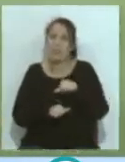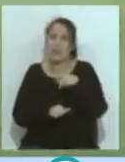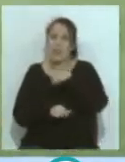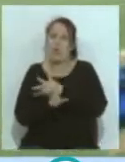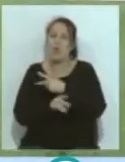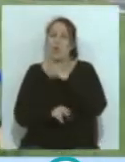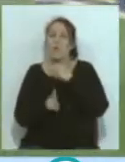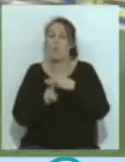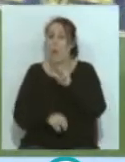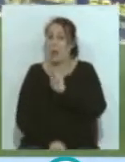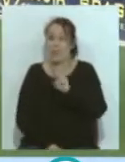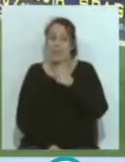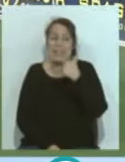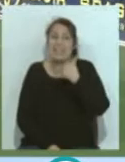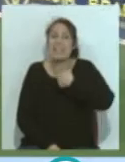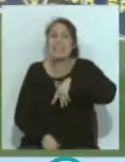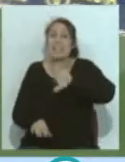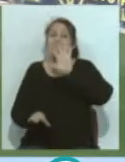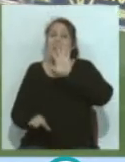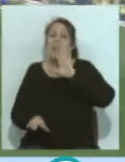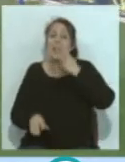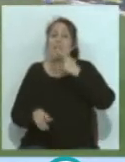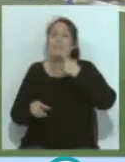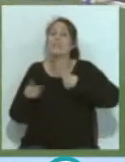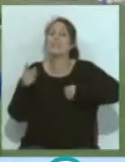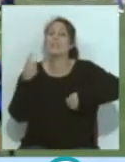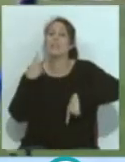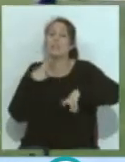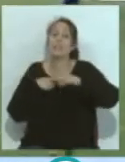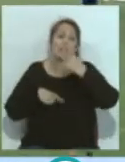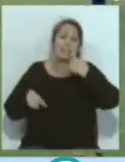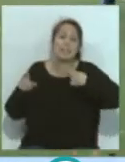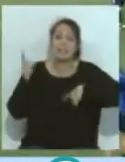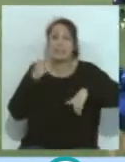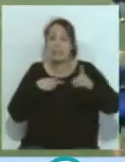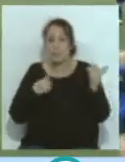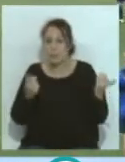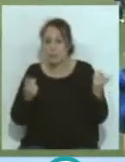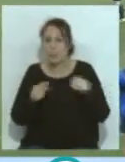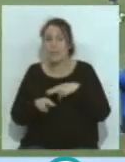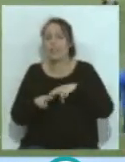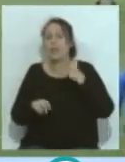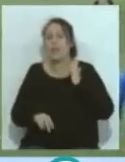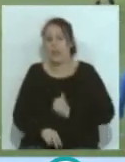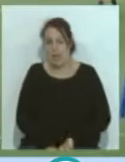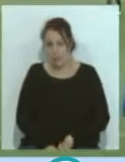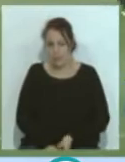que dice que le han dicho Diacaví que le habían dicho negro de mierda,